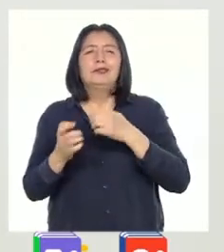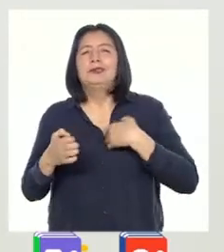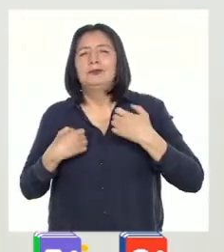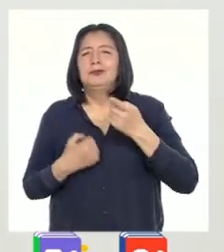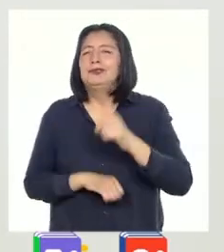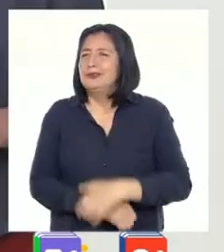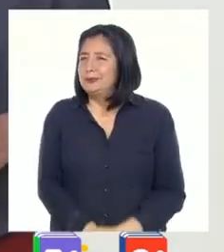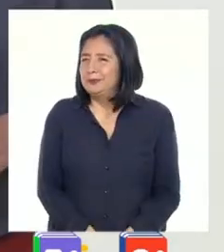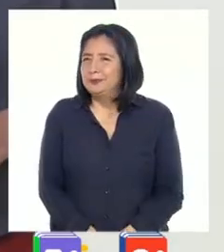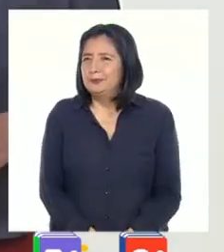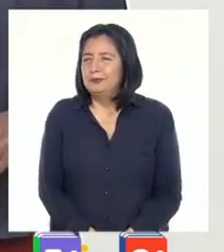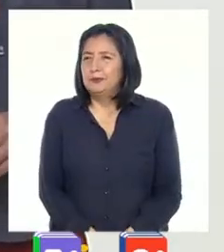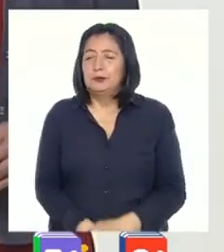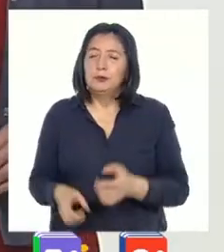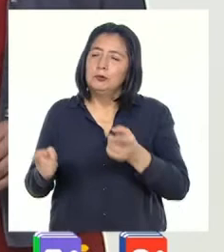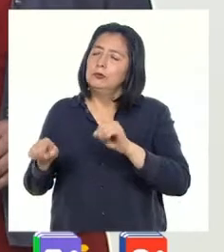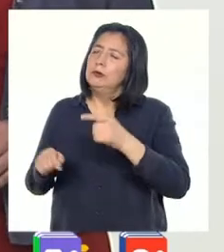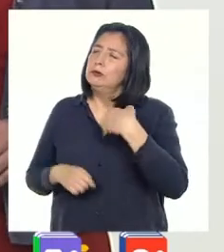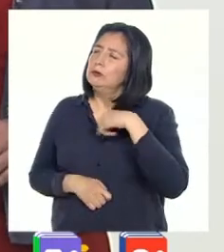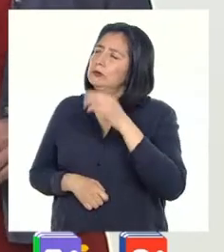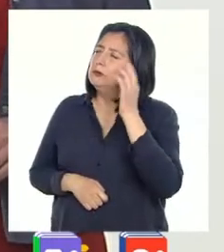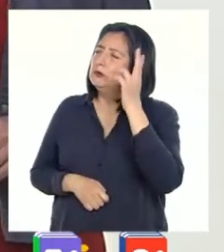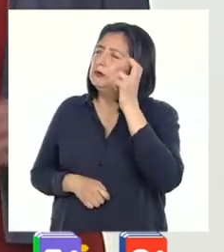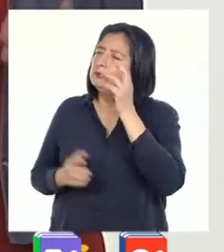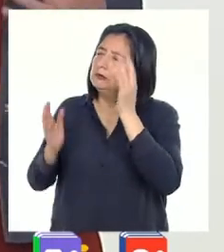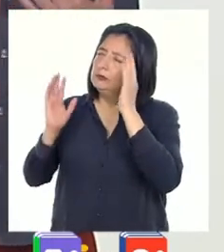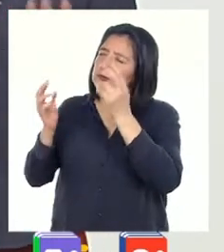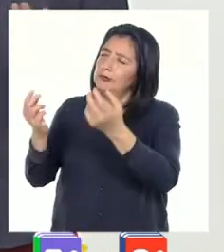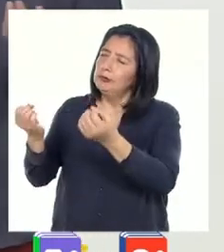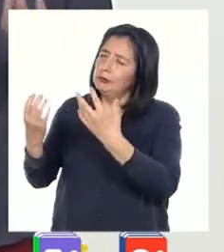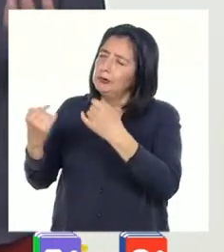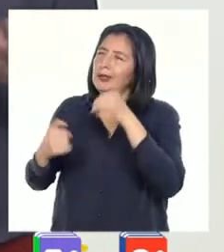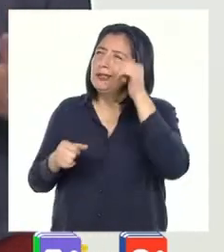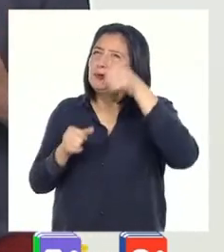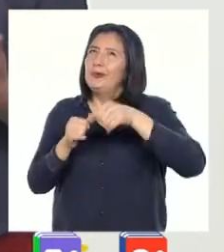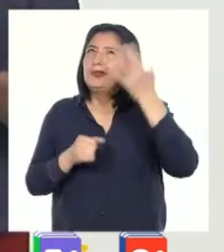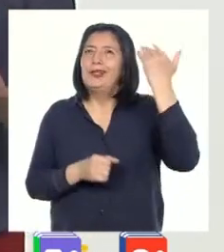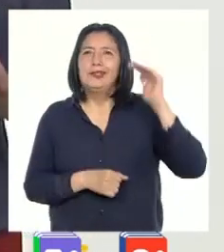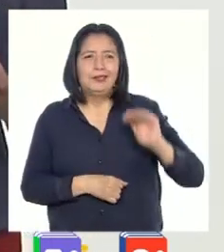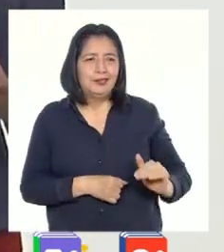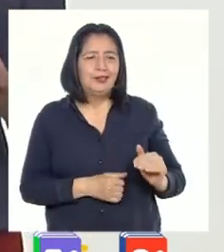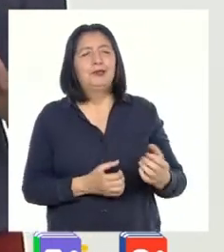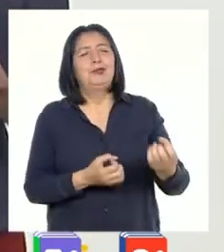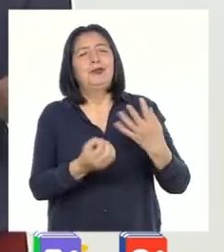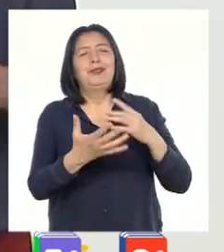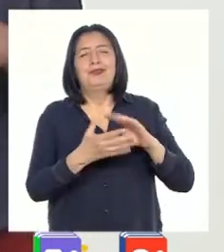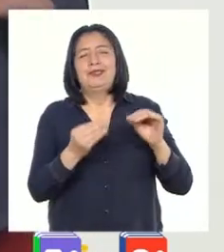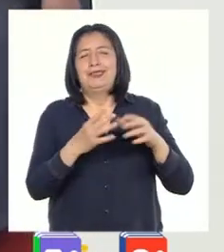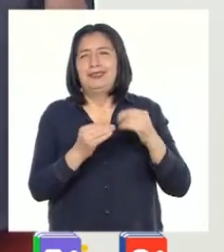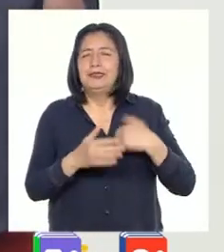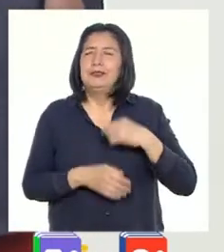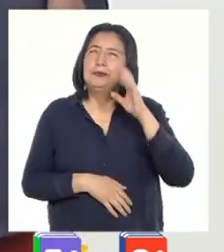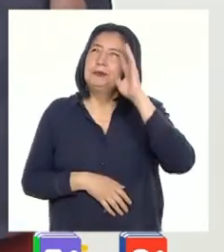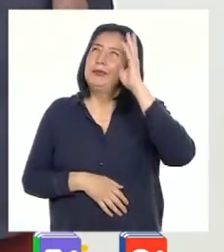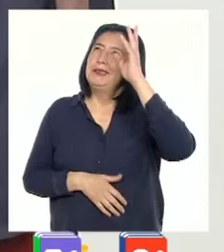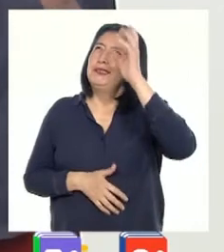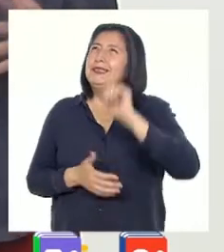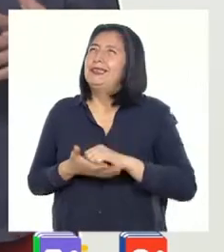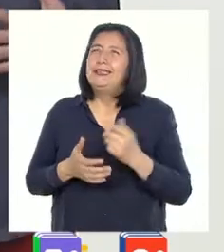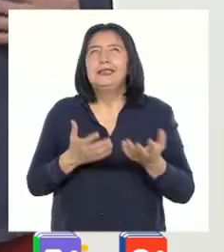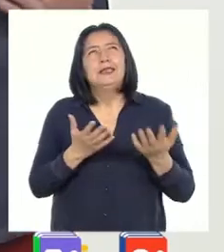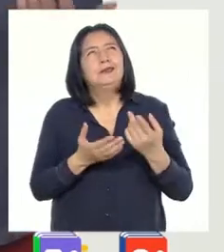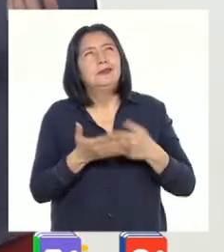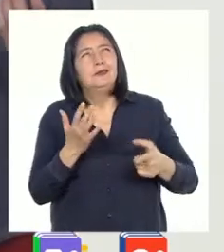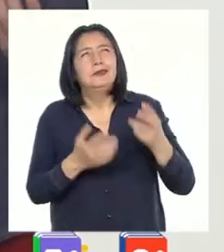emociones. Cuando escucho un testimonio, recuerdo cuando era niña y me contaban una historia. Me voy imaginando paso a